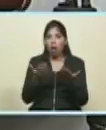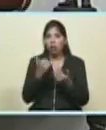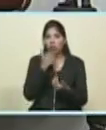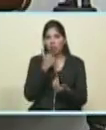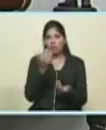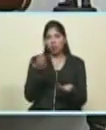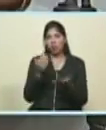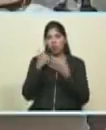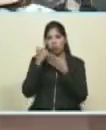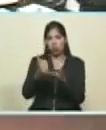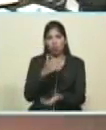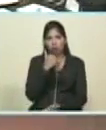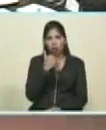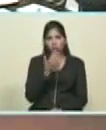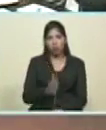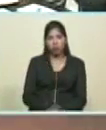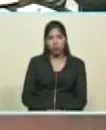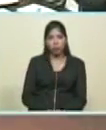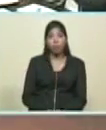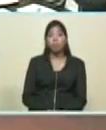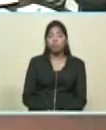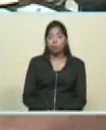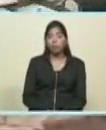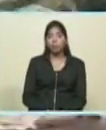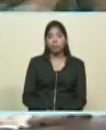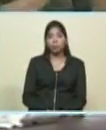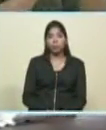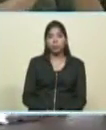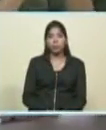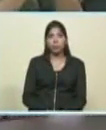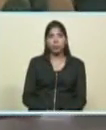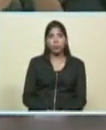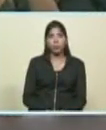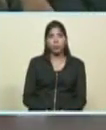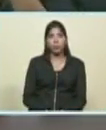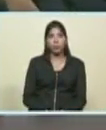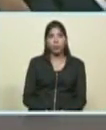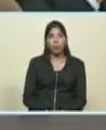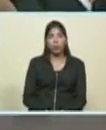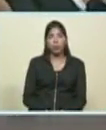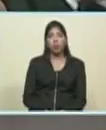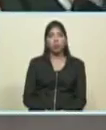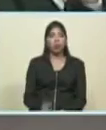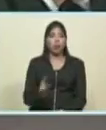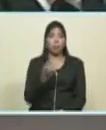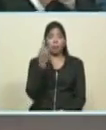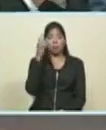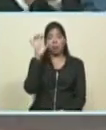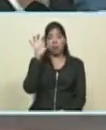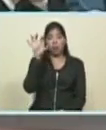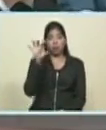amor de nuestra ternura de nuestra ayuda y de nuestra verdad estamos en la primera línea